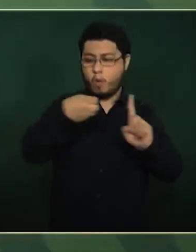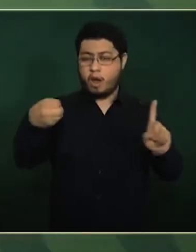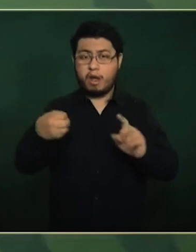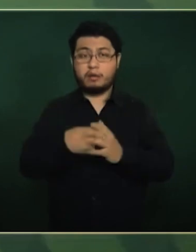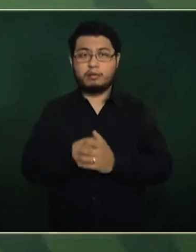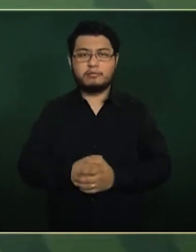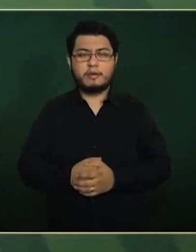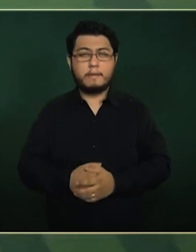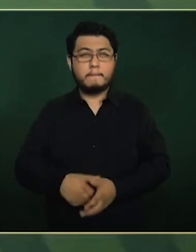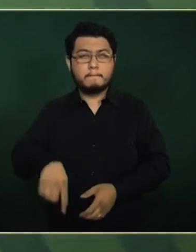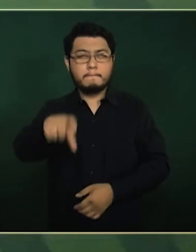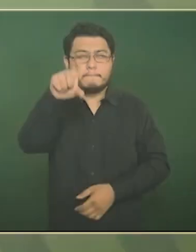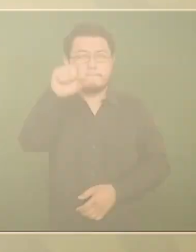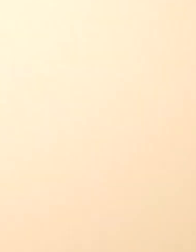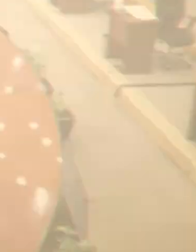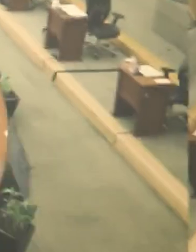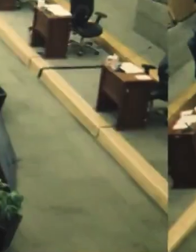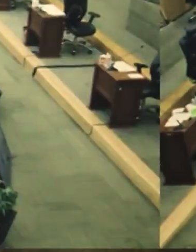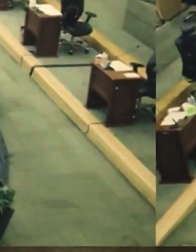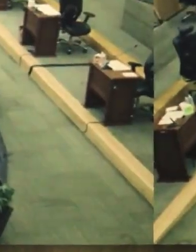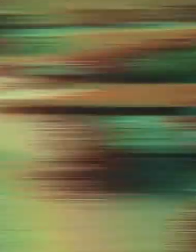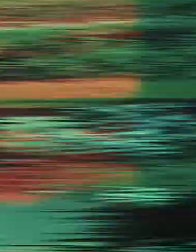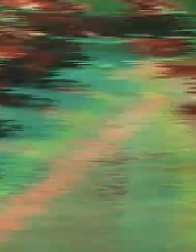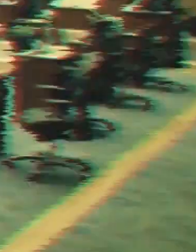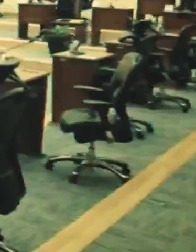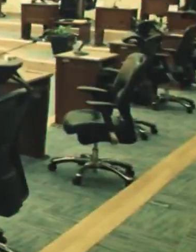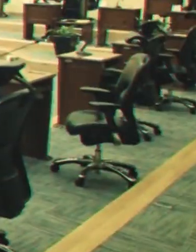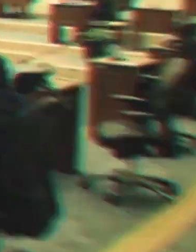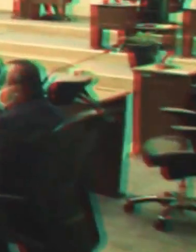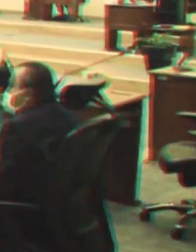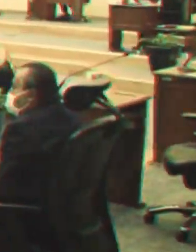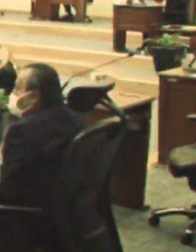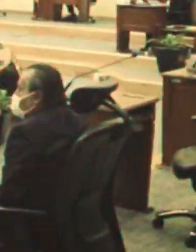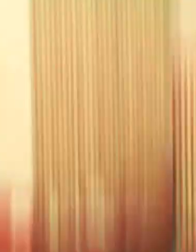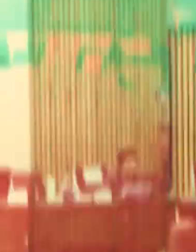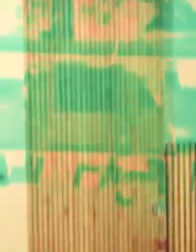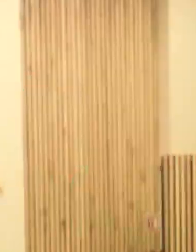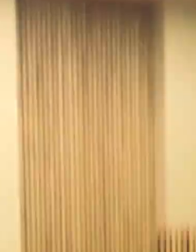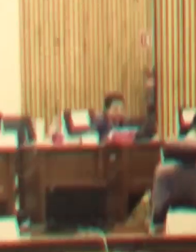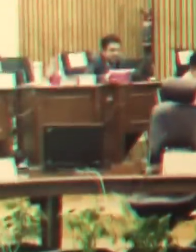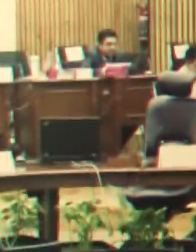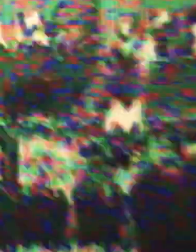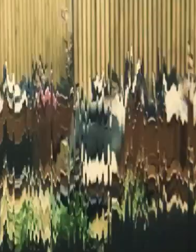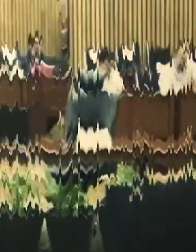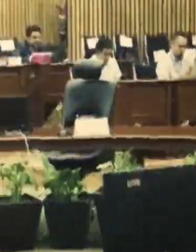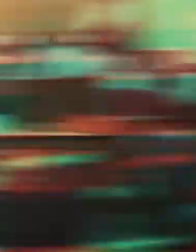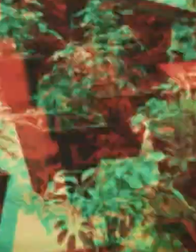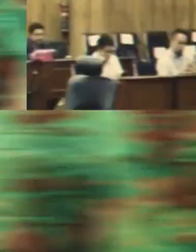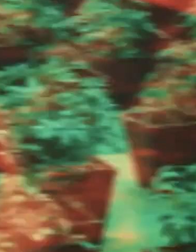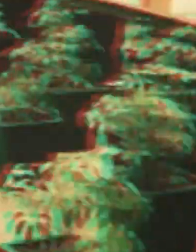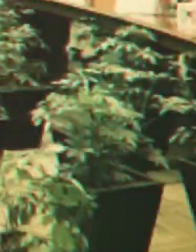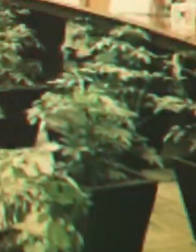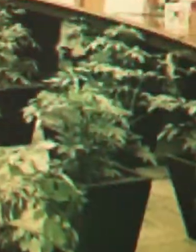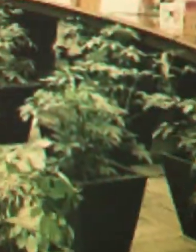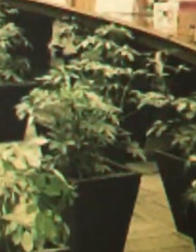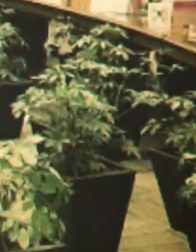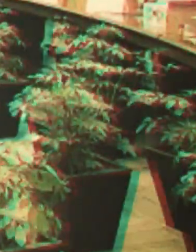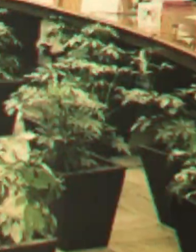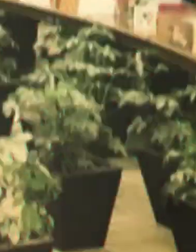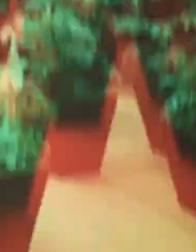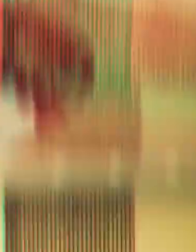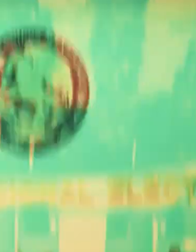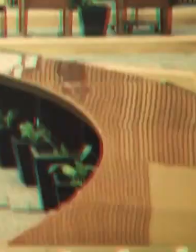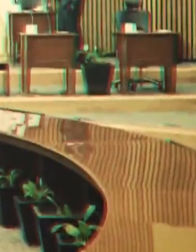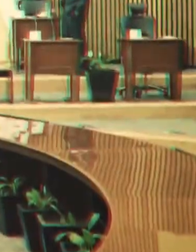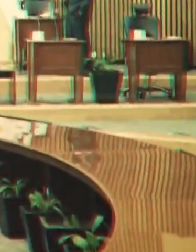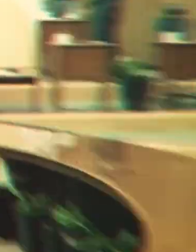mil millones de pesos. Recordó que su propuesta de reforma electoral busca eliminar los lujos y extravagancias que hoy se mantienen en el